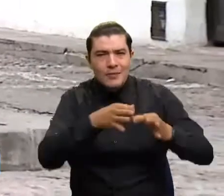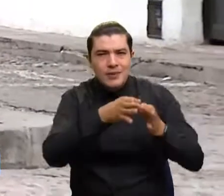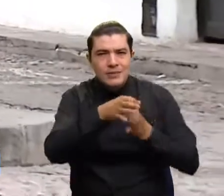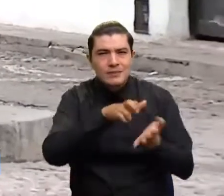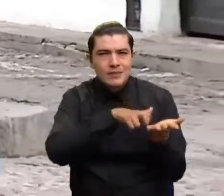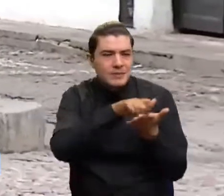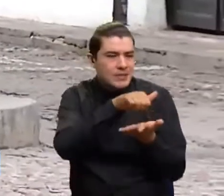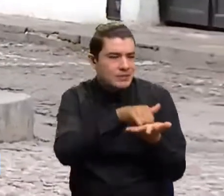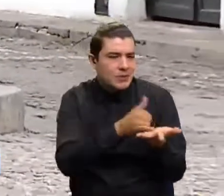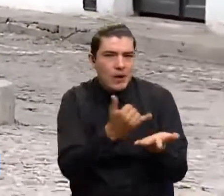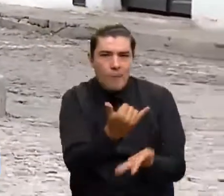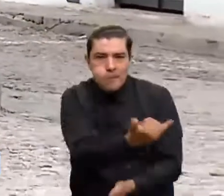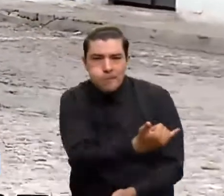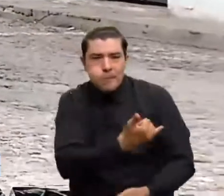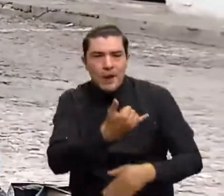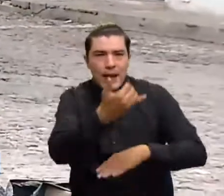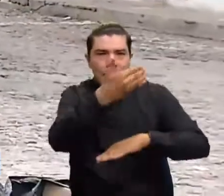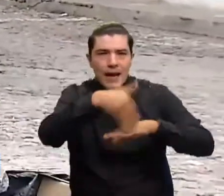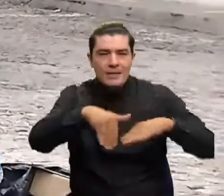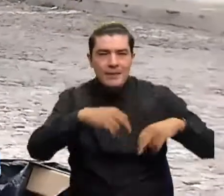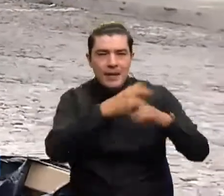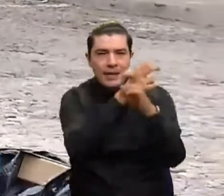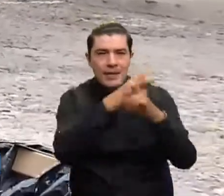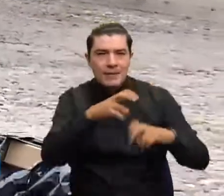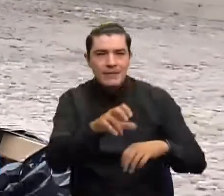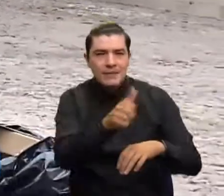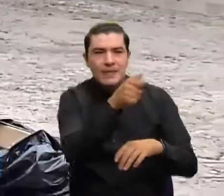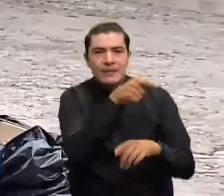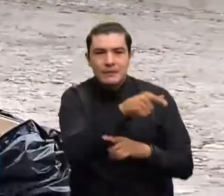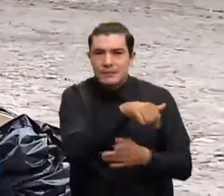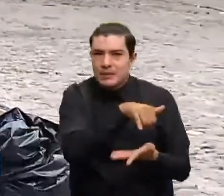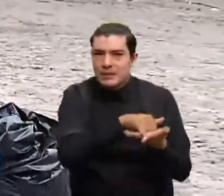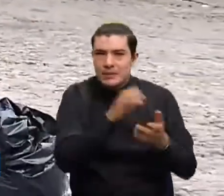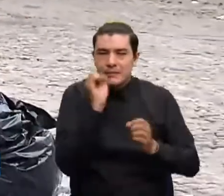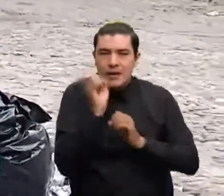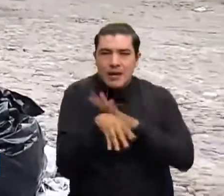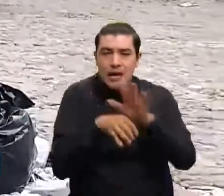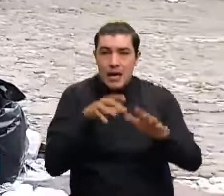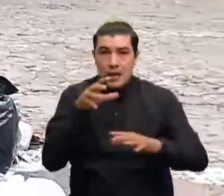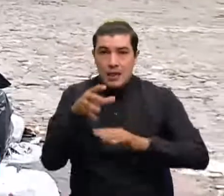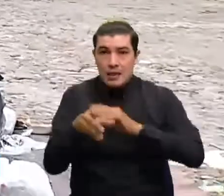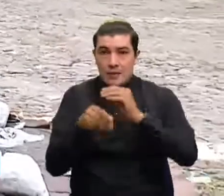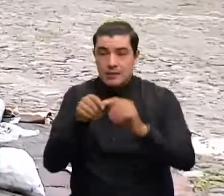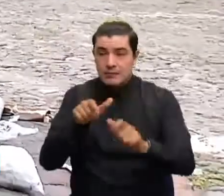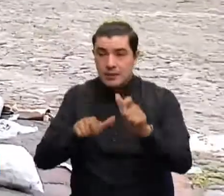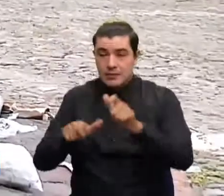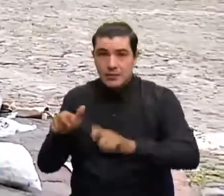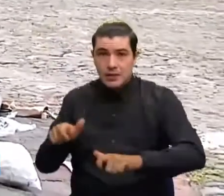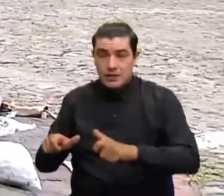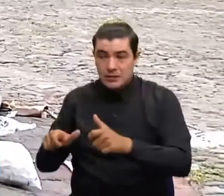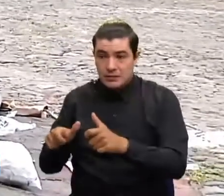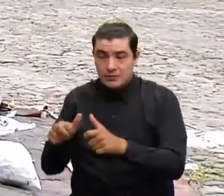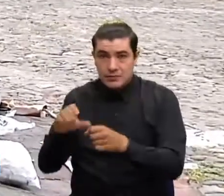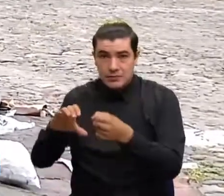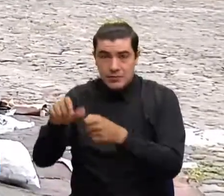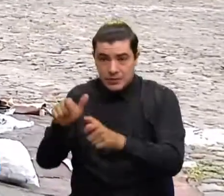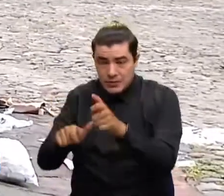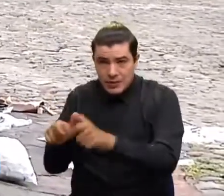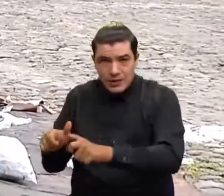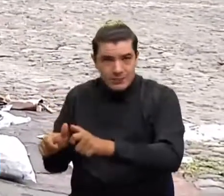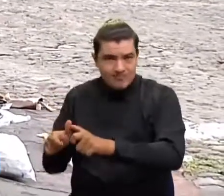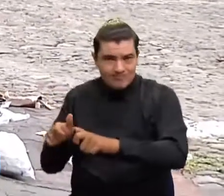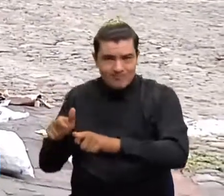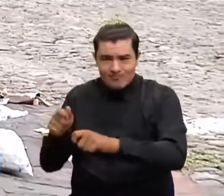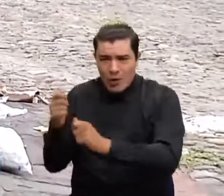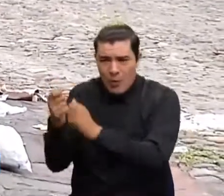que observamos en este momento en el parque principal. De igual forma, comerciantes de la ciudadela Nuevo Villamil también aquí en